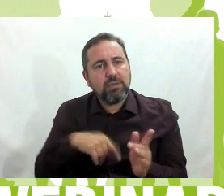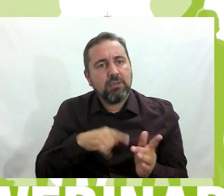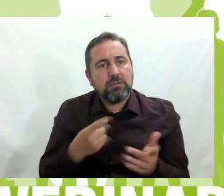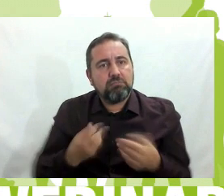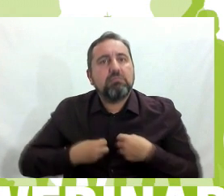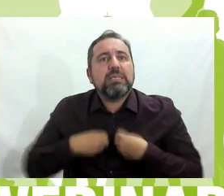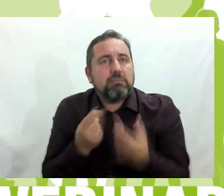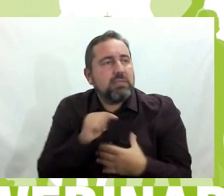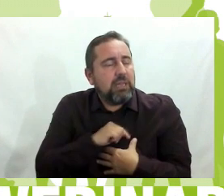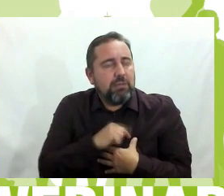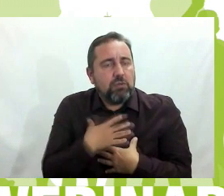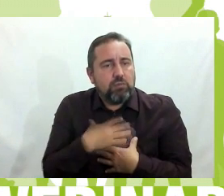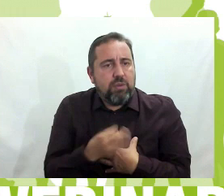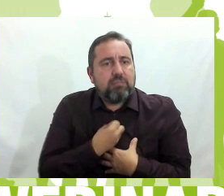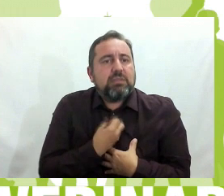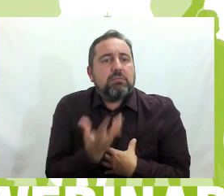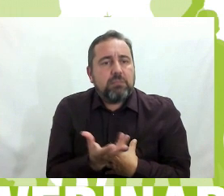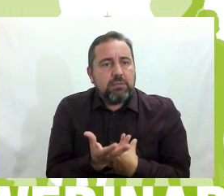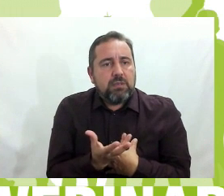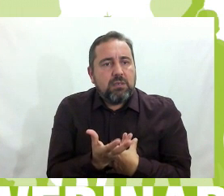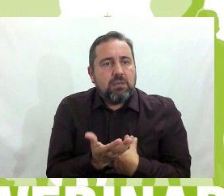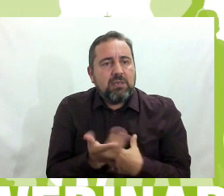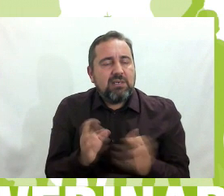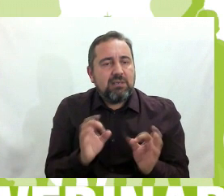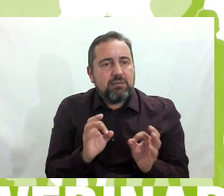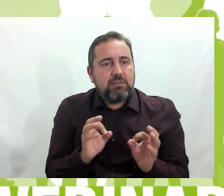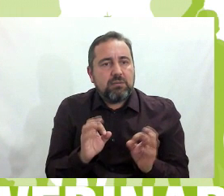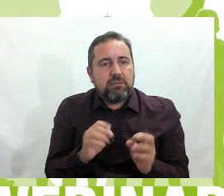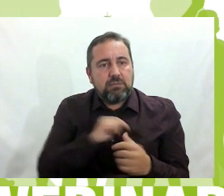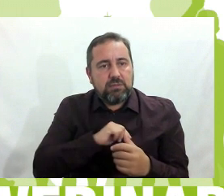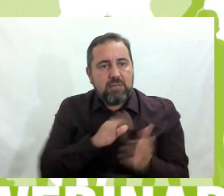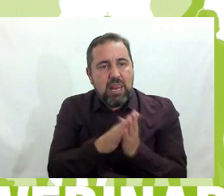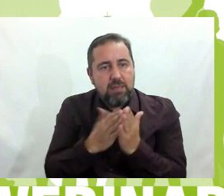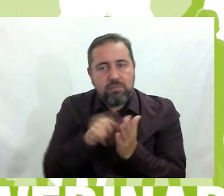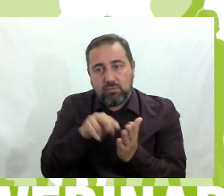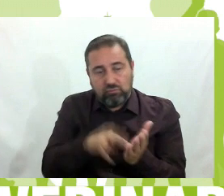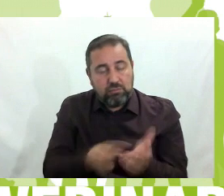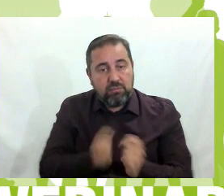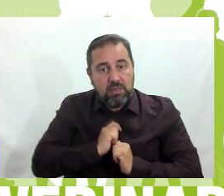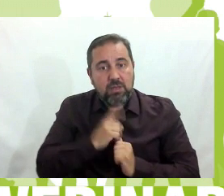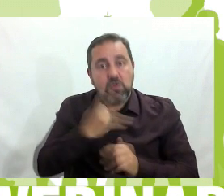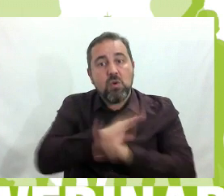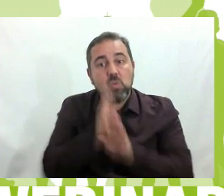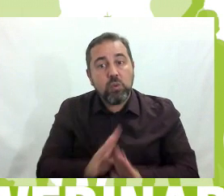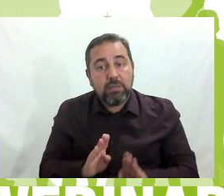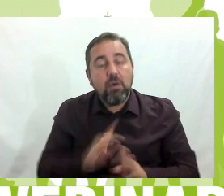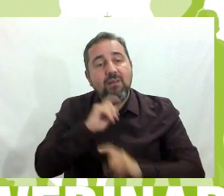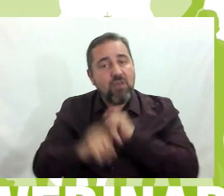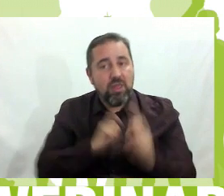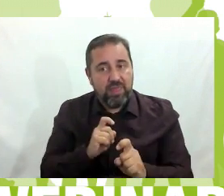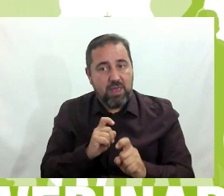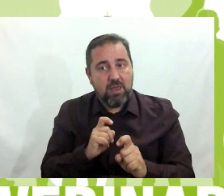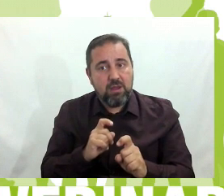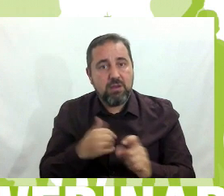sentimientos que tienen sobre lo que les provocan estos libros. Y por último, la violencia.